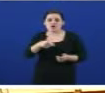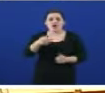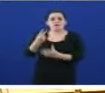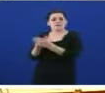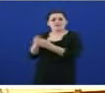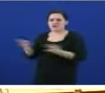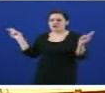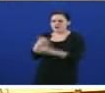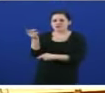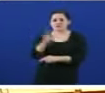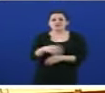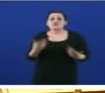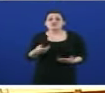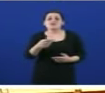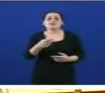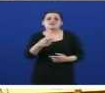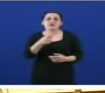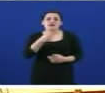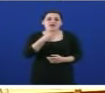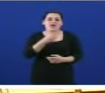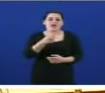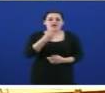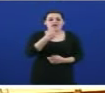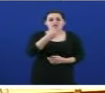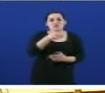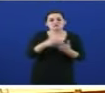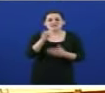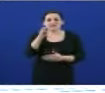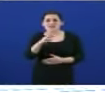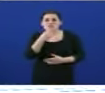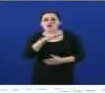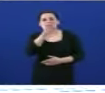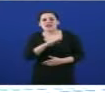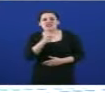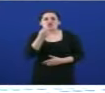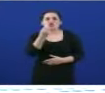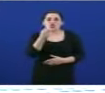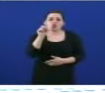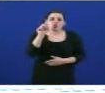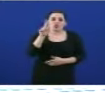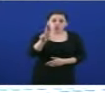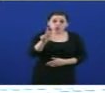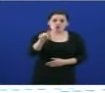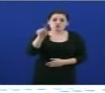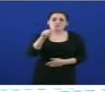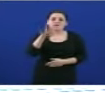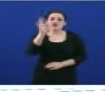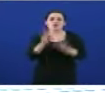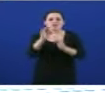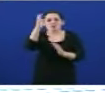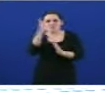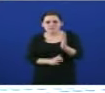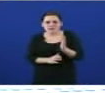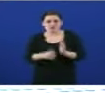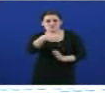teña até o ano 2013 apenas o 2,5% da potencia en enerxía renováveis. É dicir, o seu